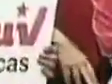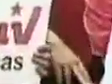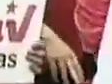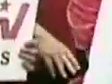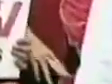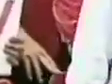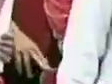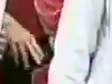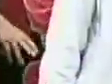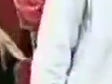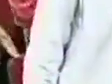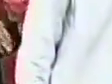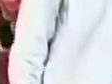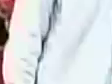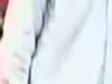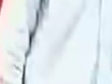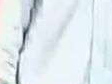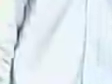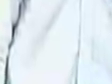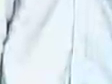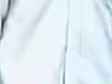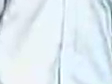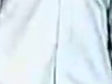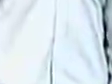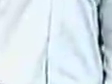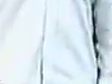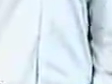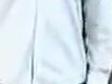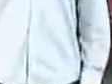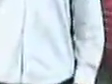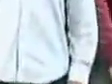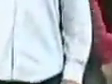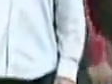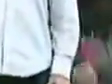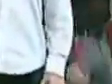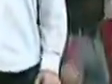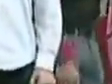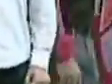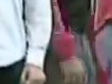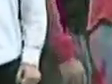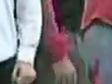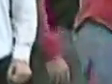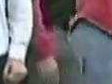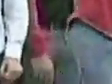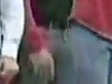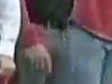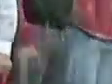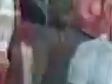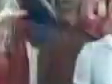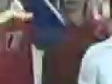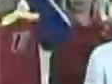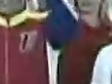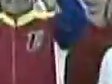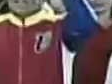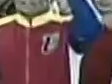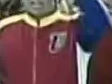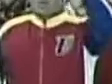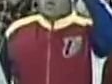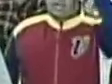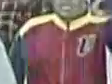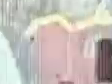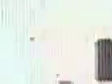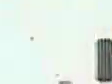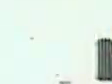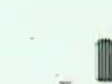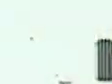emancipación es Hugo Chávez el que nos guía junto a Zamora Rodríguez